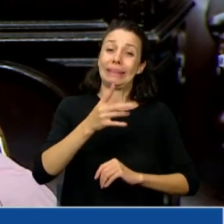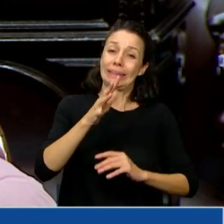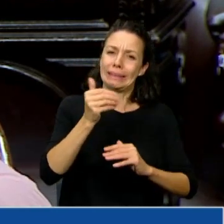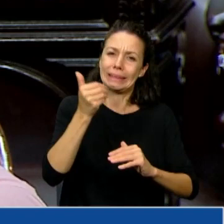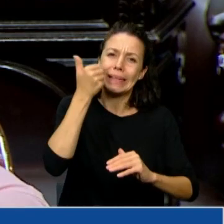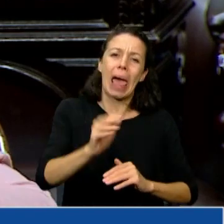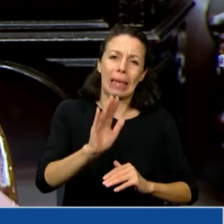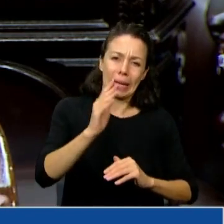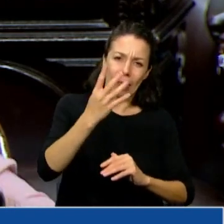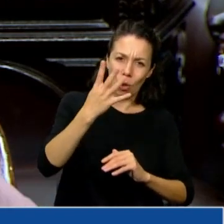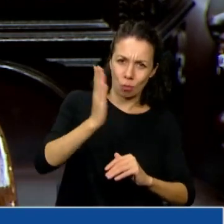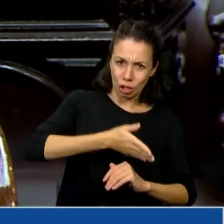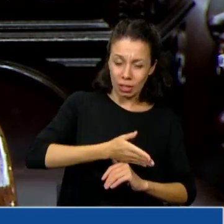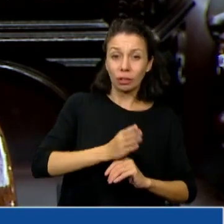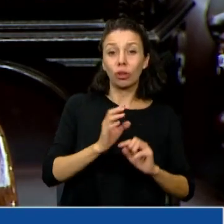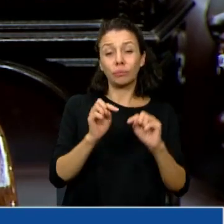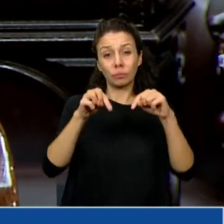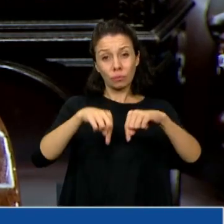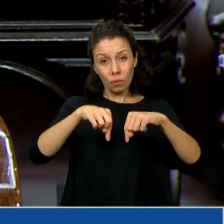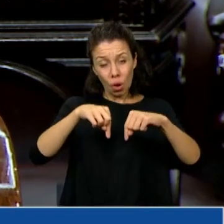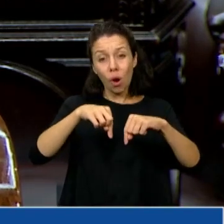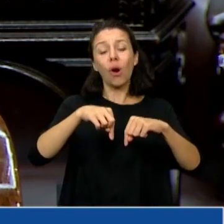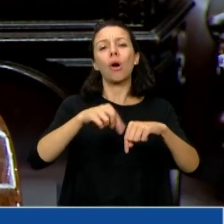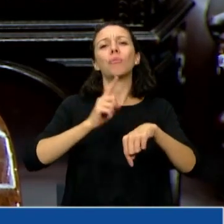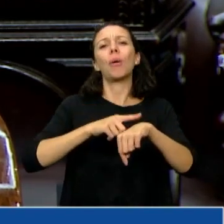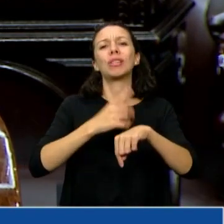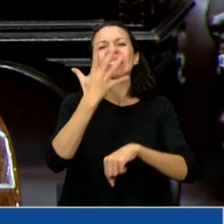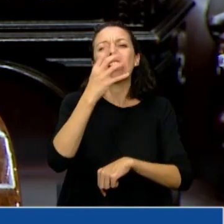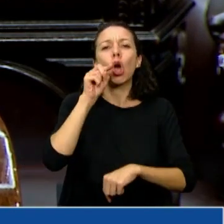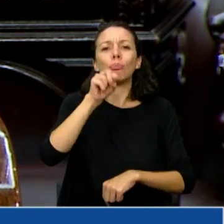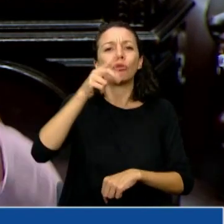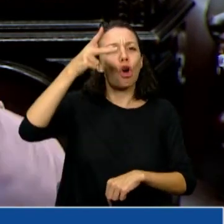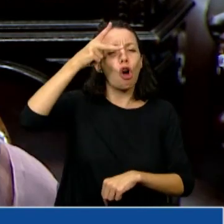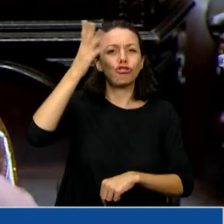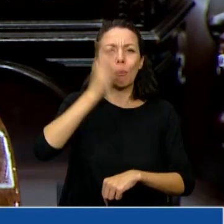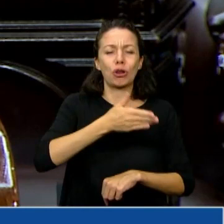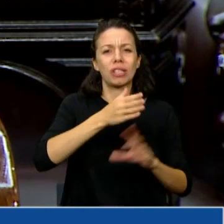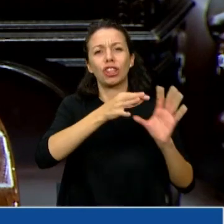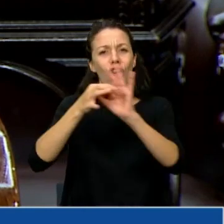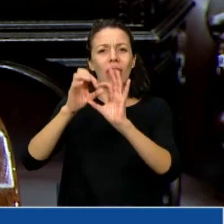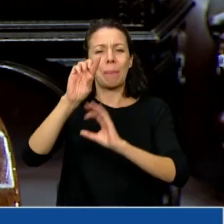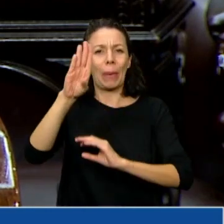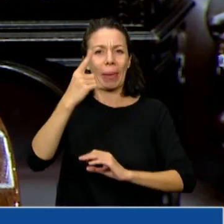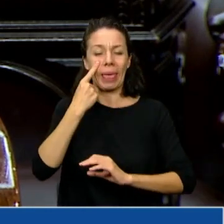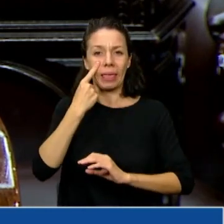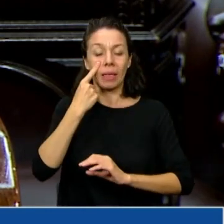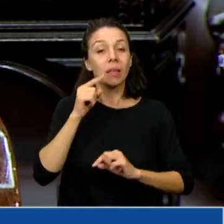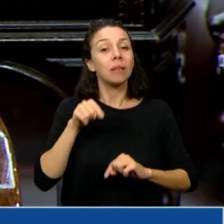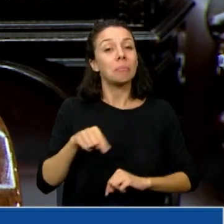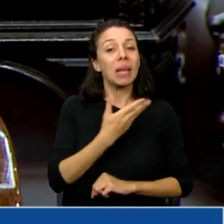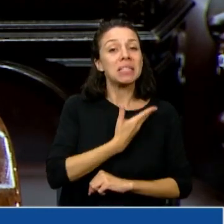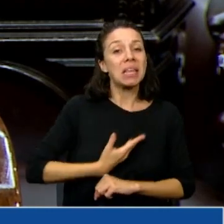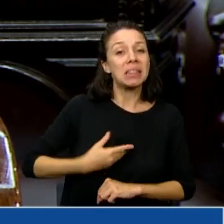4%. Hoy estamos en el 5.8%. ¿Y qué ha dicho el Presidente acá?